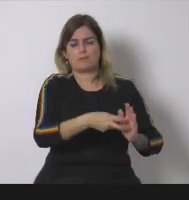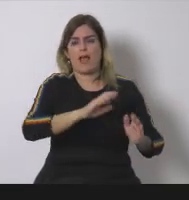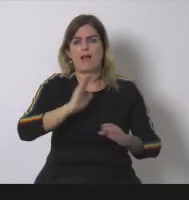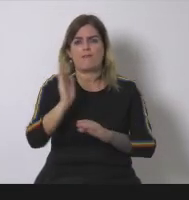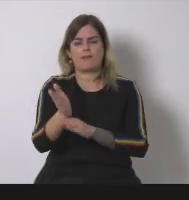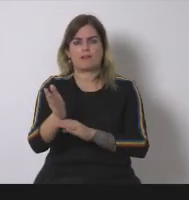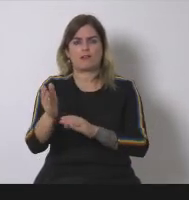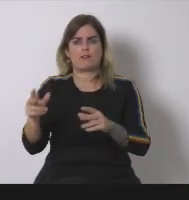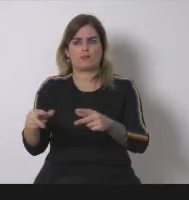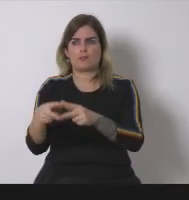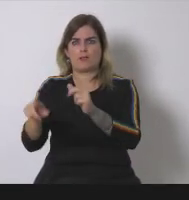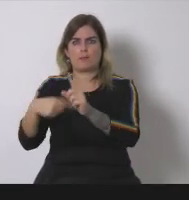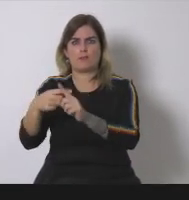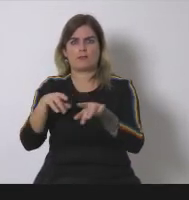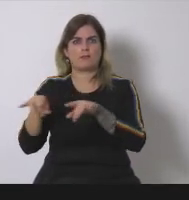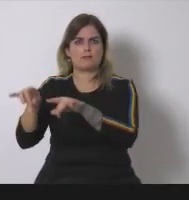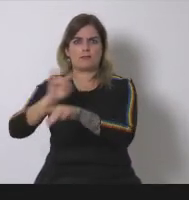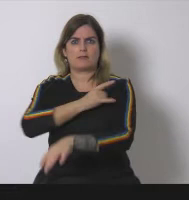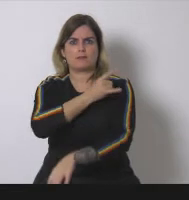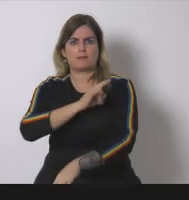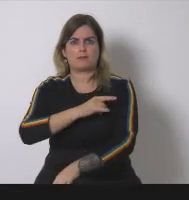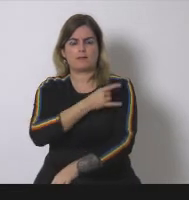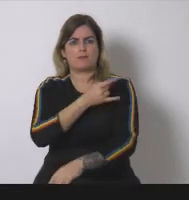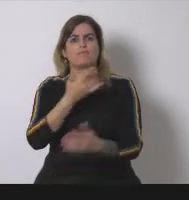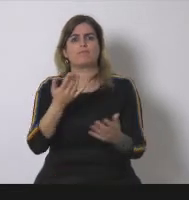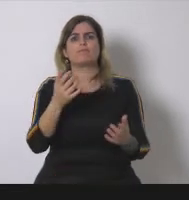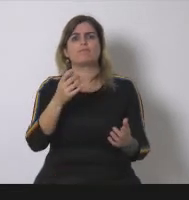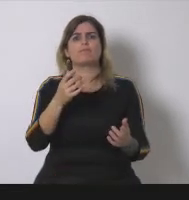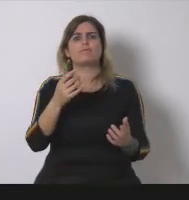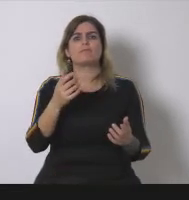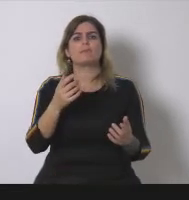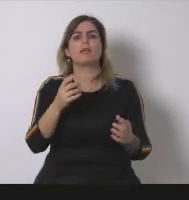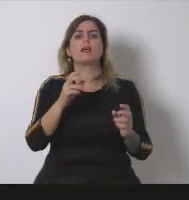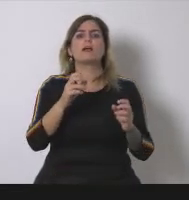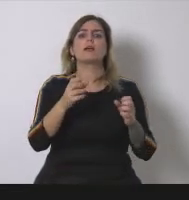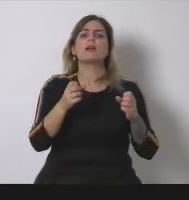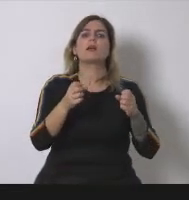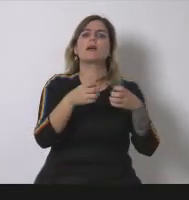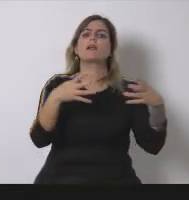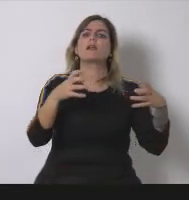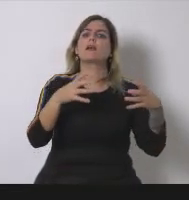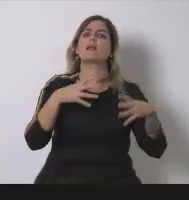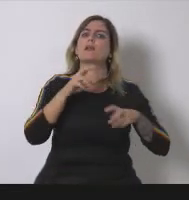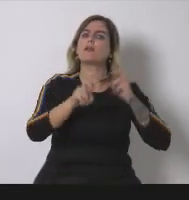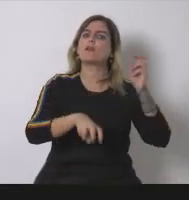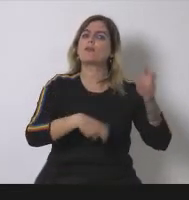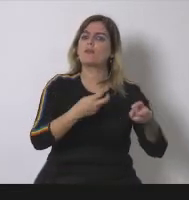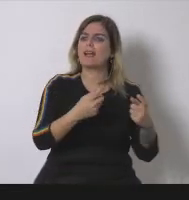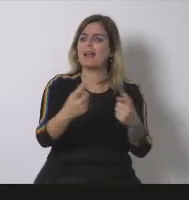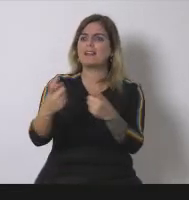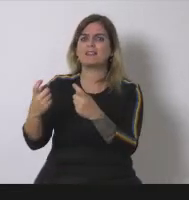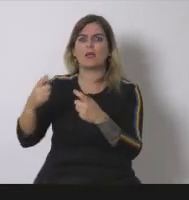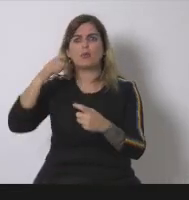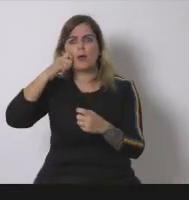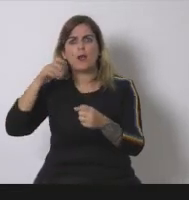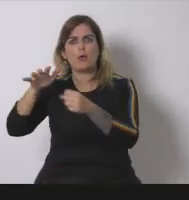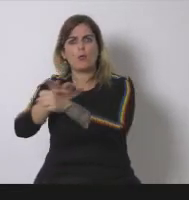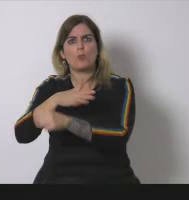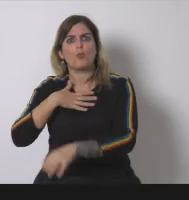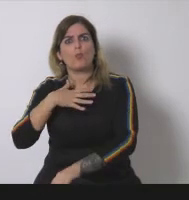a la pregunta ¿pueden las renovables cubrir toda la actividad humana actual?